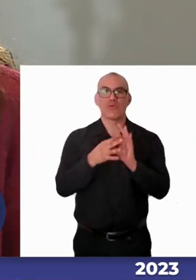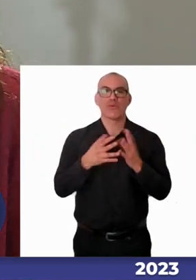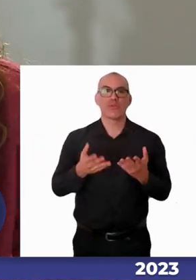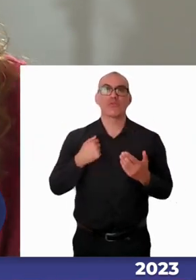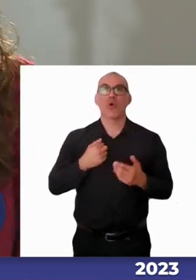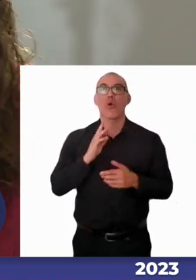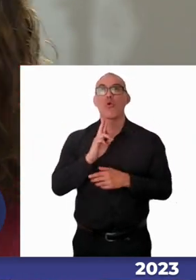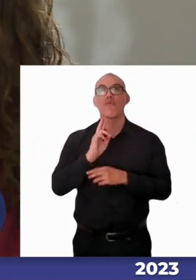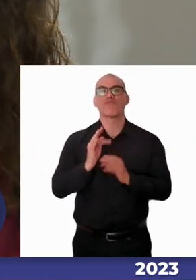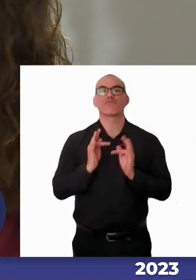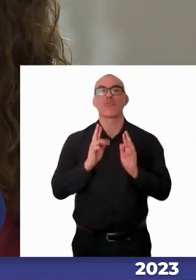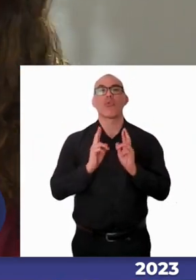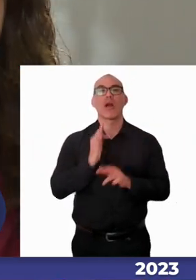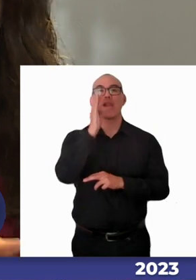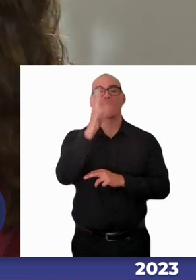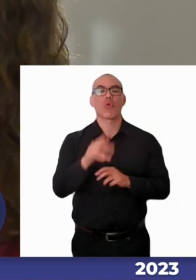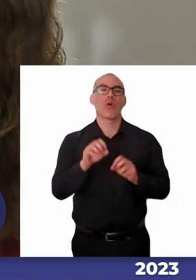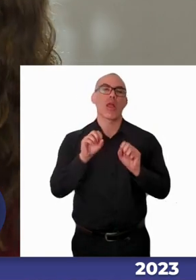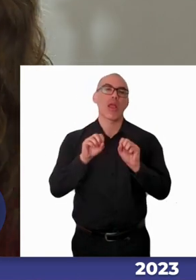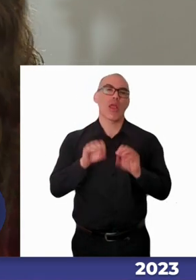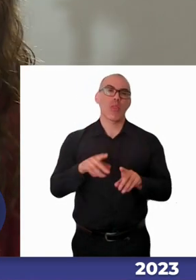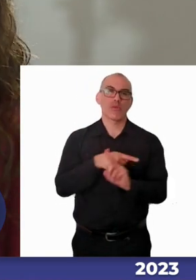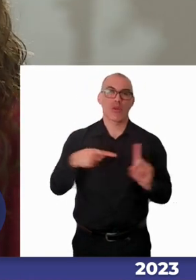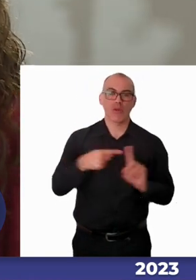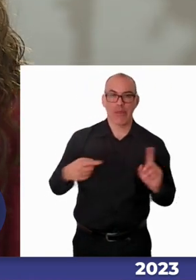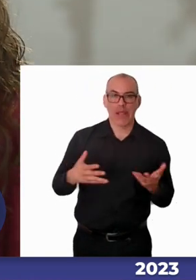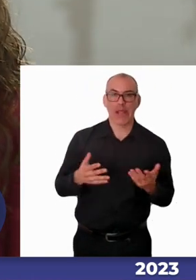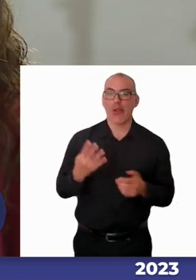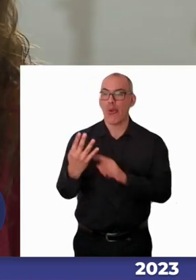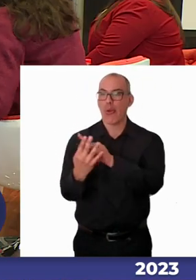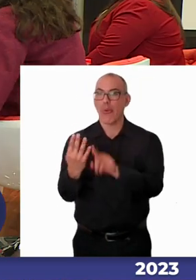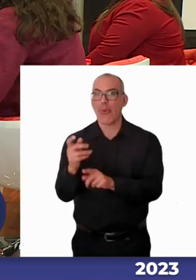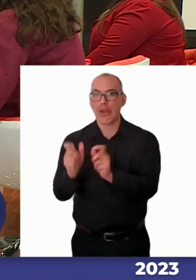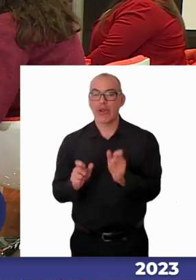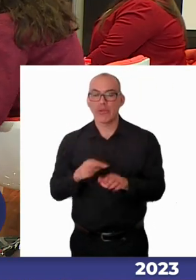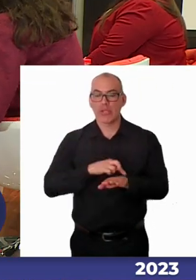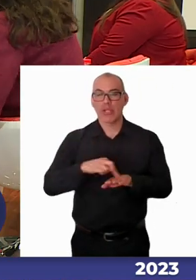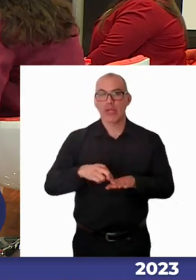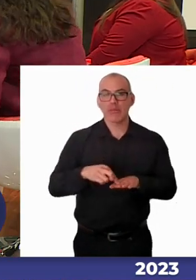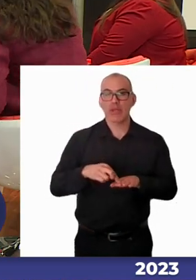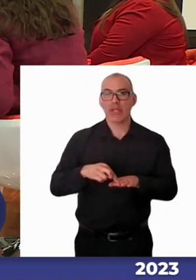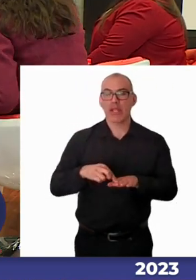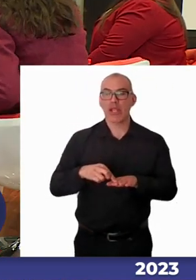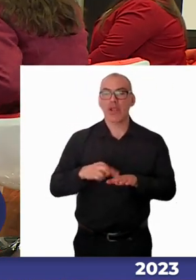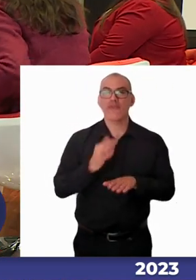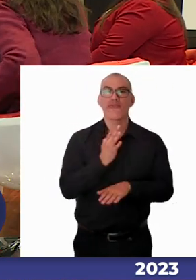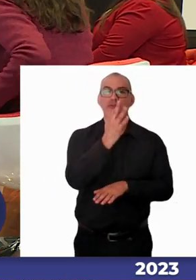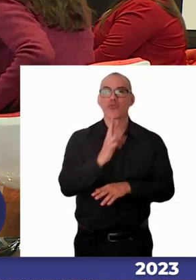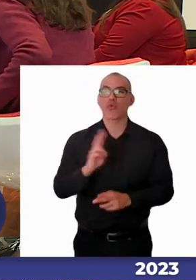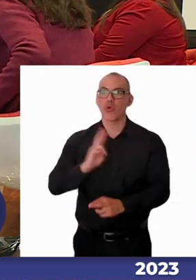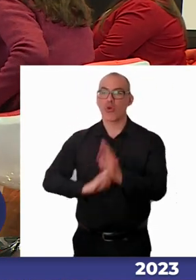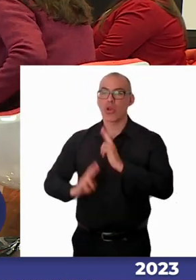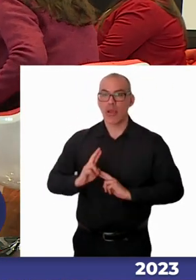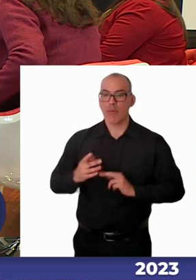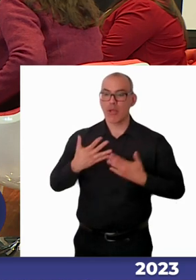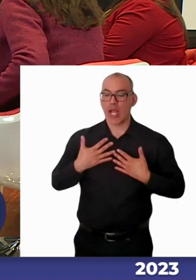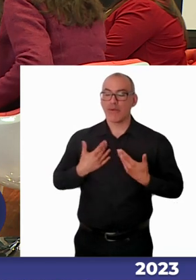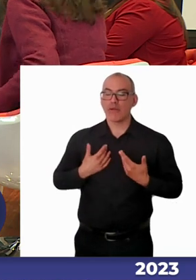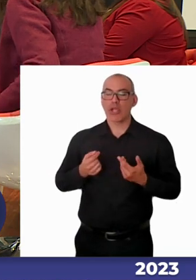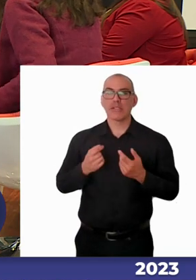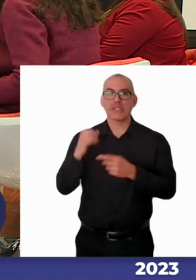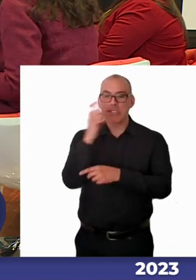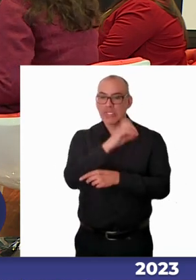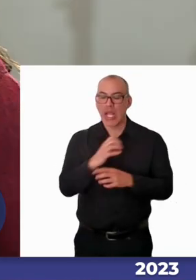de educación media que las personas las cuatro personas que contrataron en el PIE me den respuesta a una situación de complejidad educativa enorme